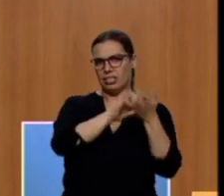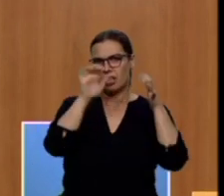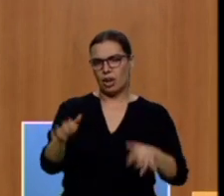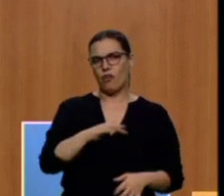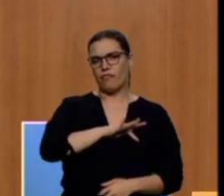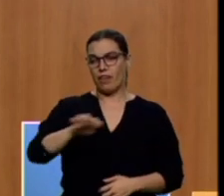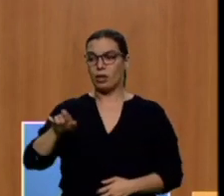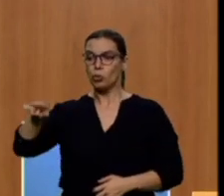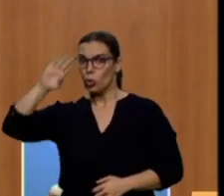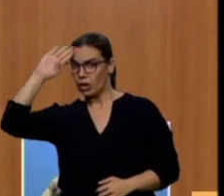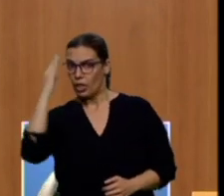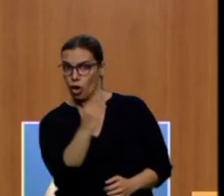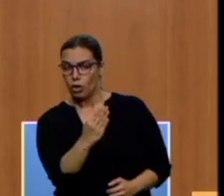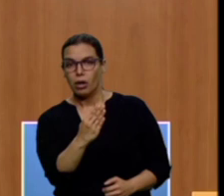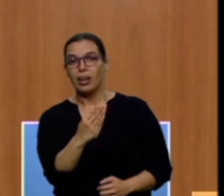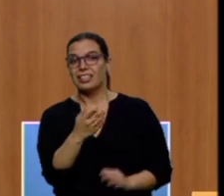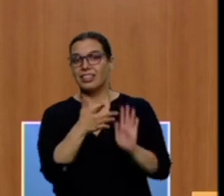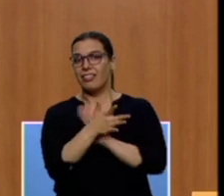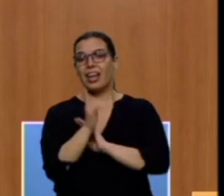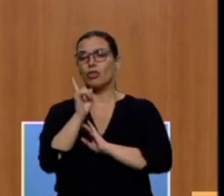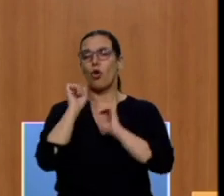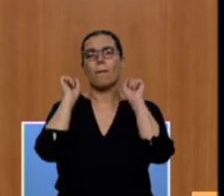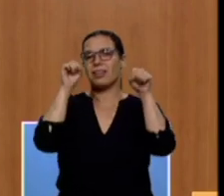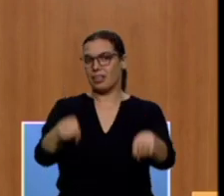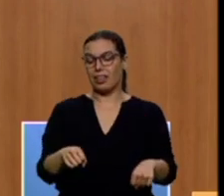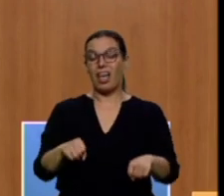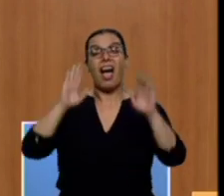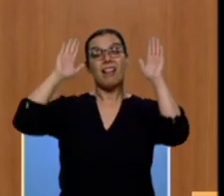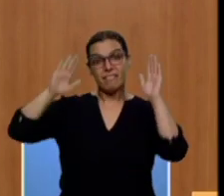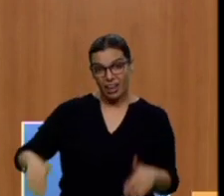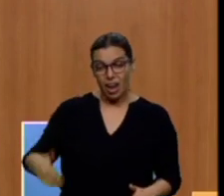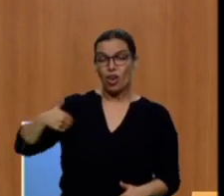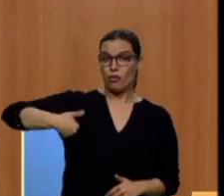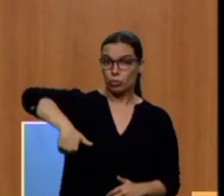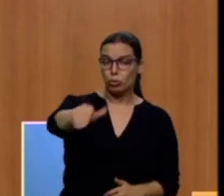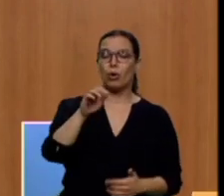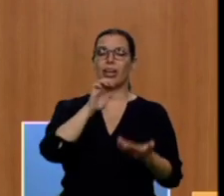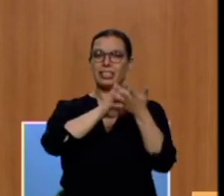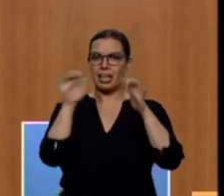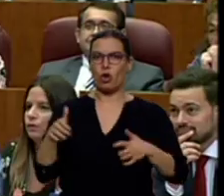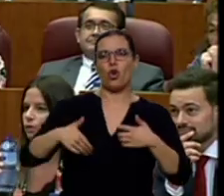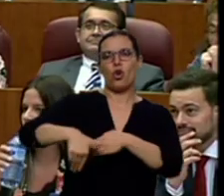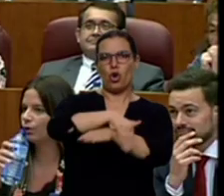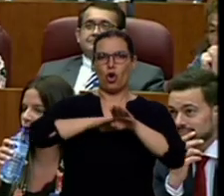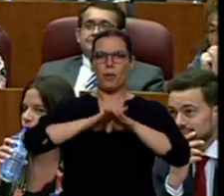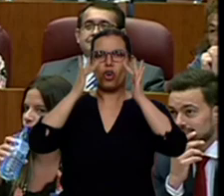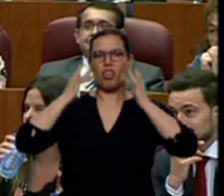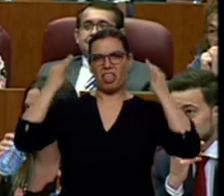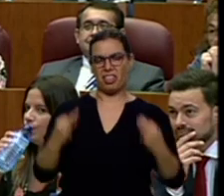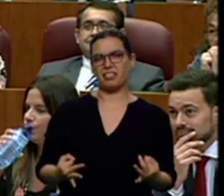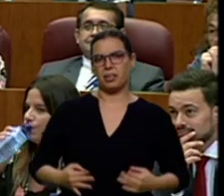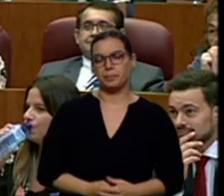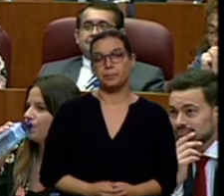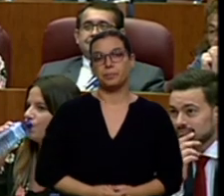solo han retrasado lo inevitable. Castilla y León tendrá más pronto que tarde un gobierno decente. El pacto con